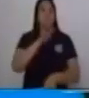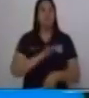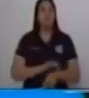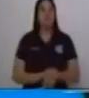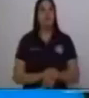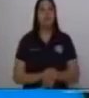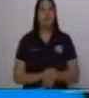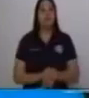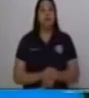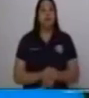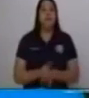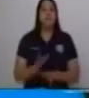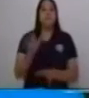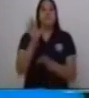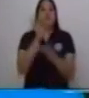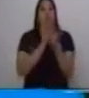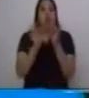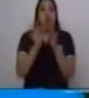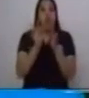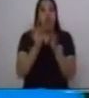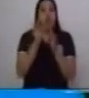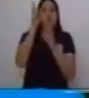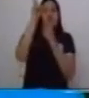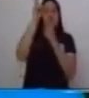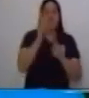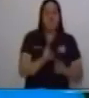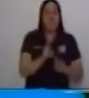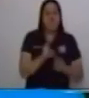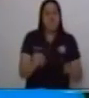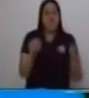o vendrá más tarde